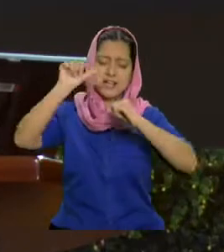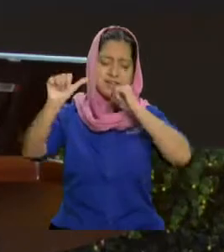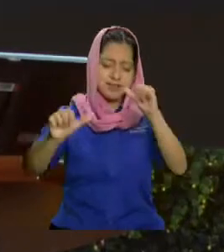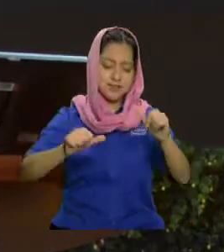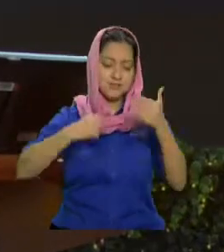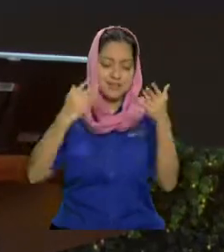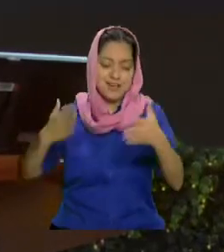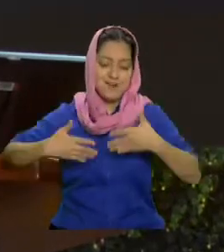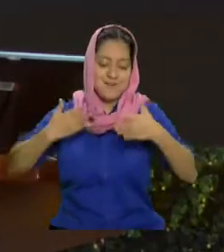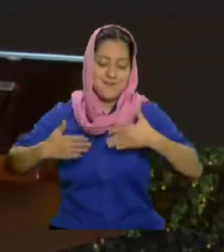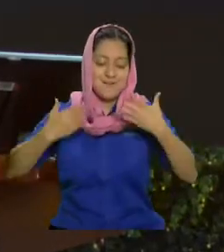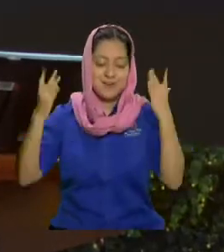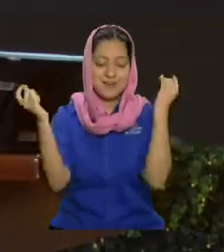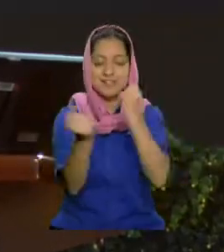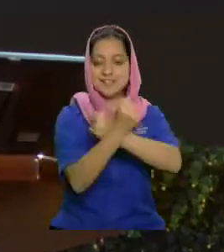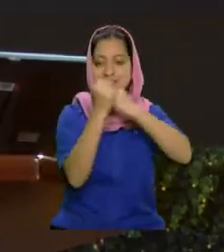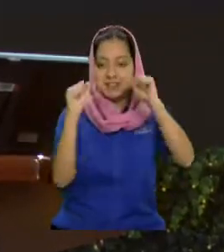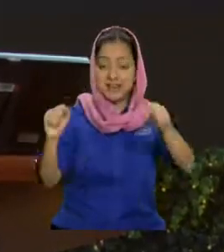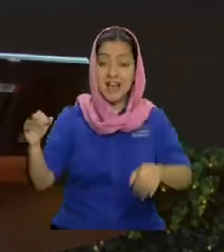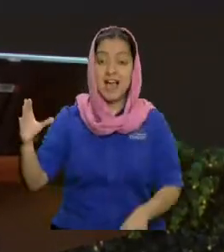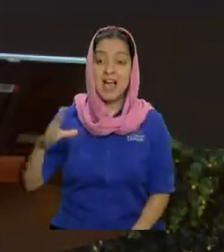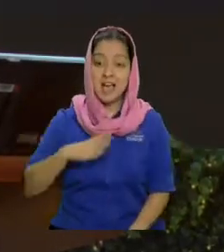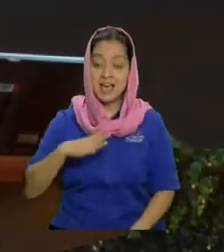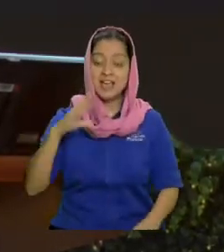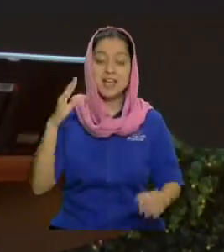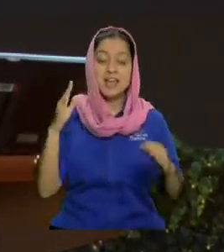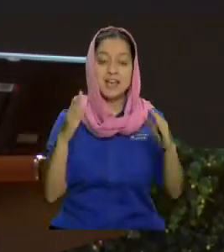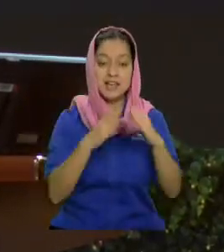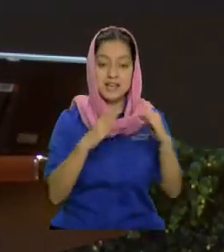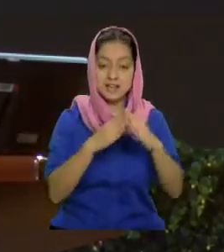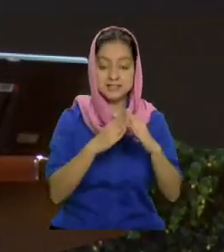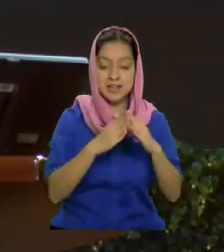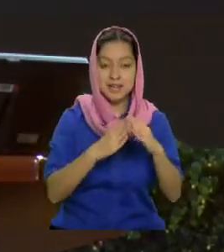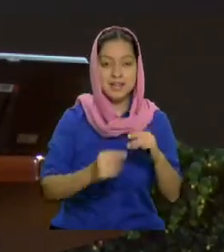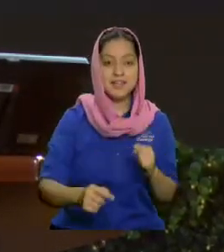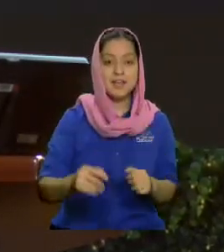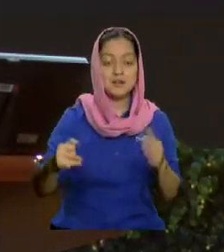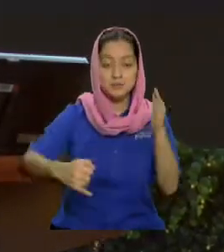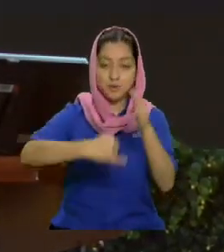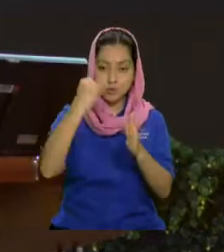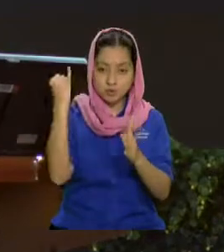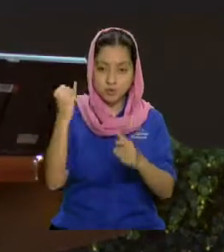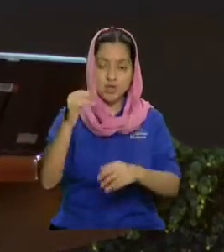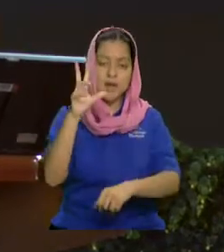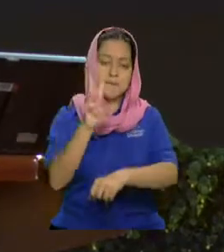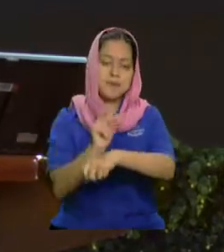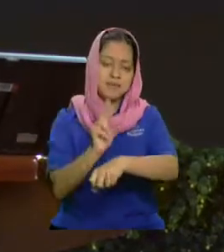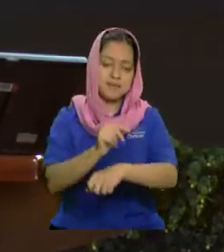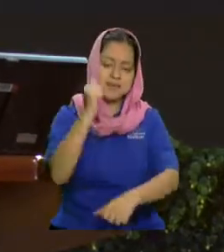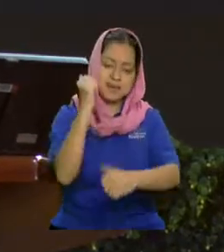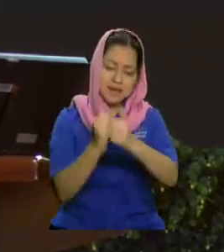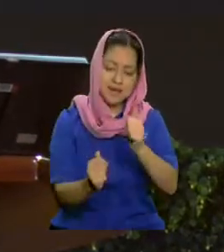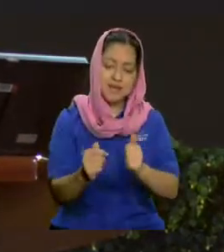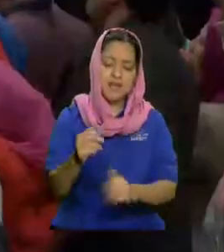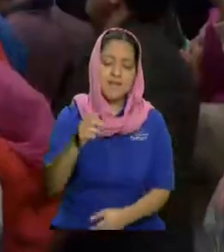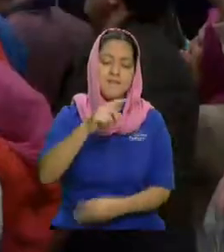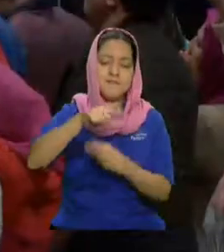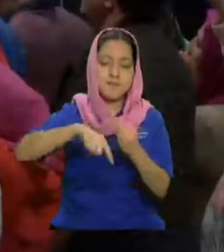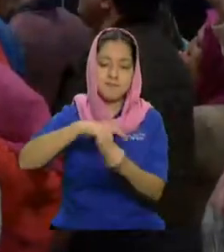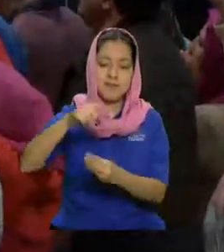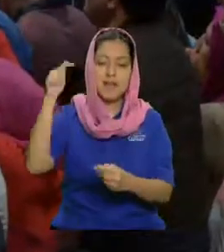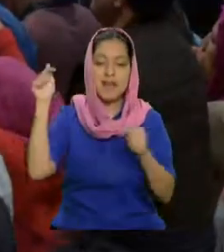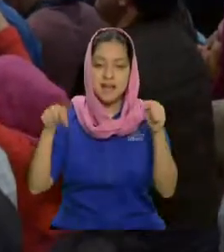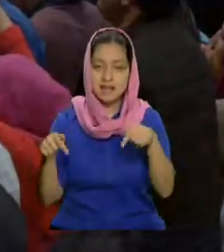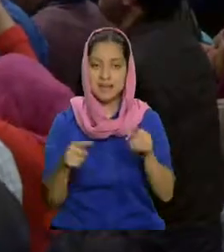de salvación hay en la tienda de los justos permite que cada una de las casas que están aquí representadas